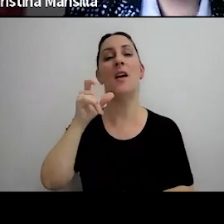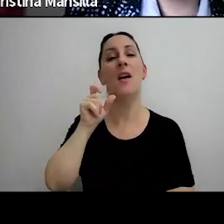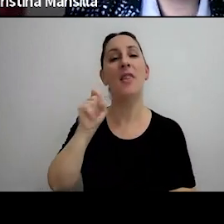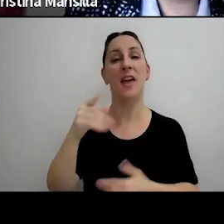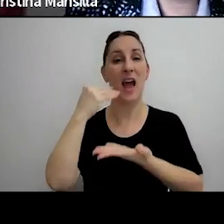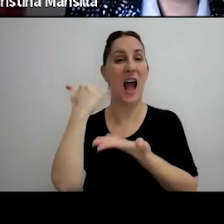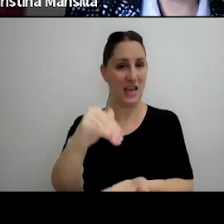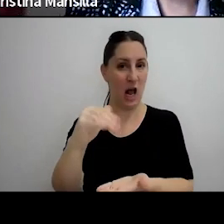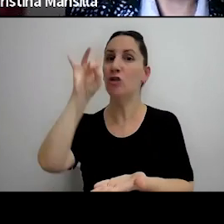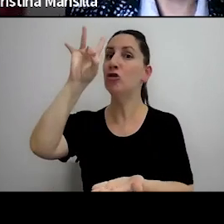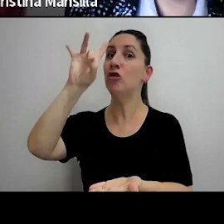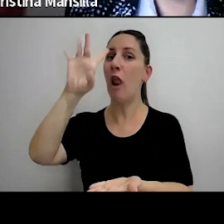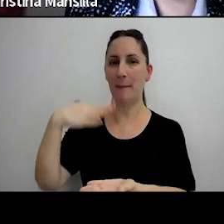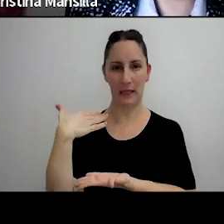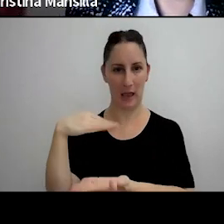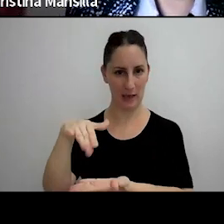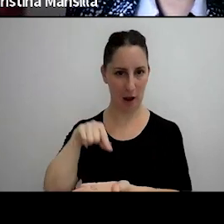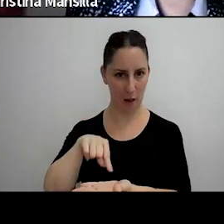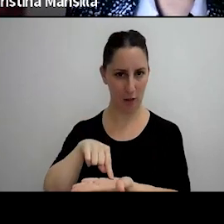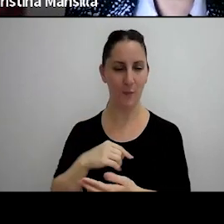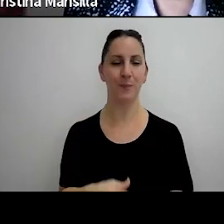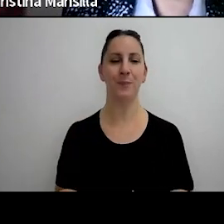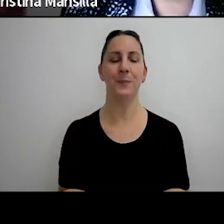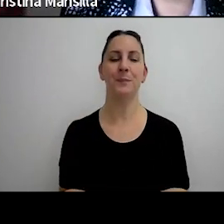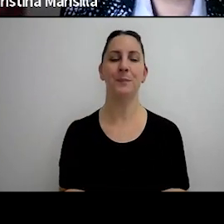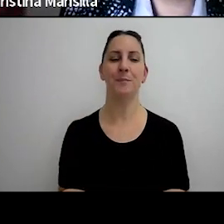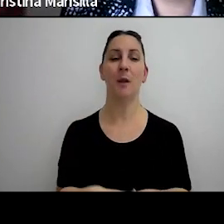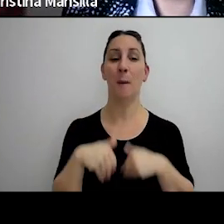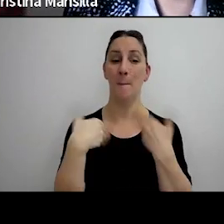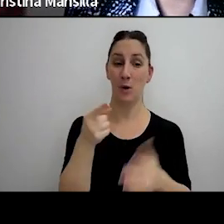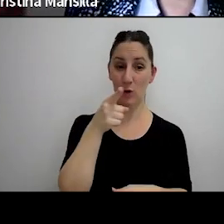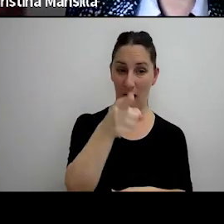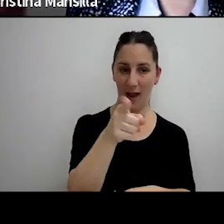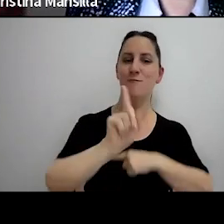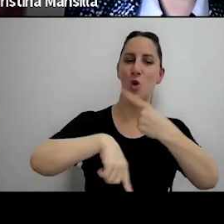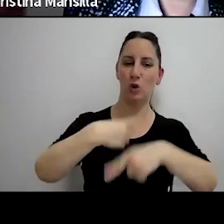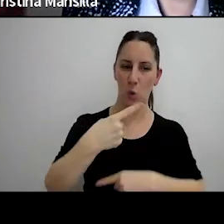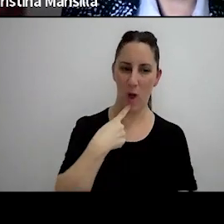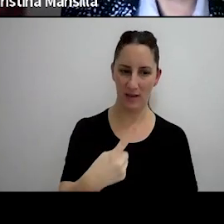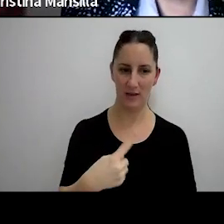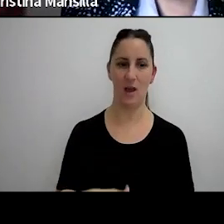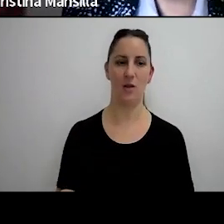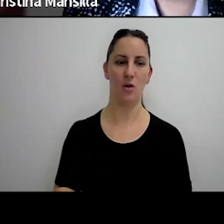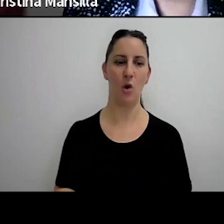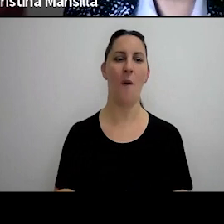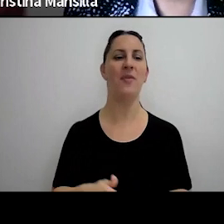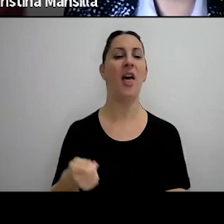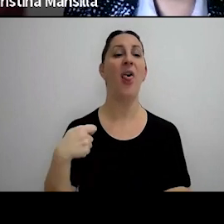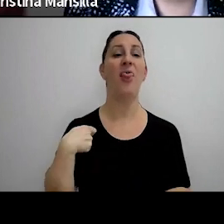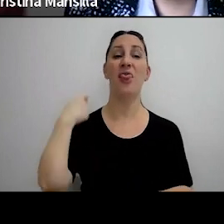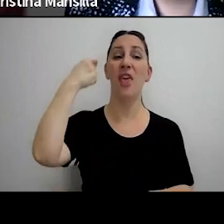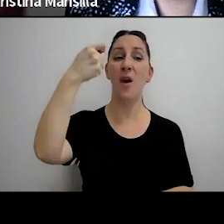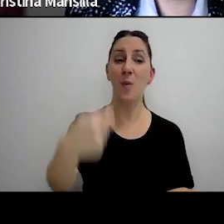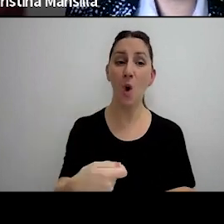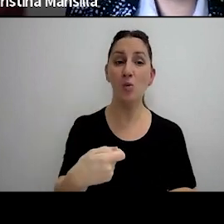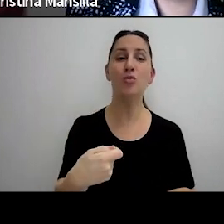aguinaldo nada más por eso aquí sigue diciendo la devolución tiene que